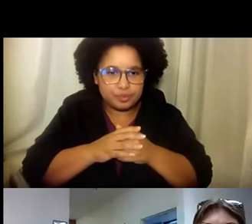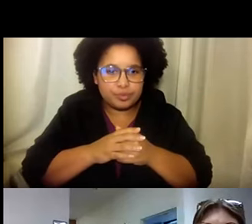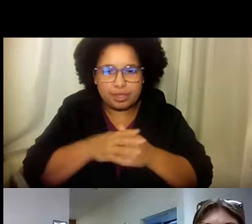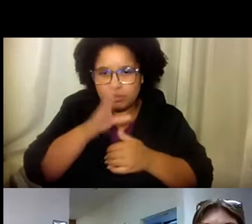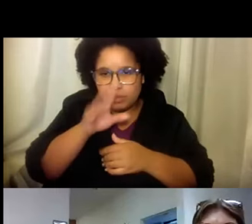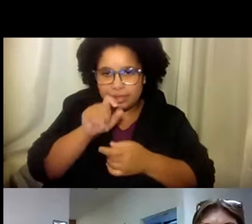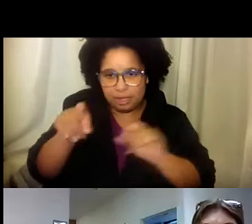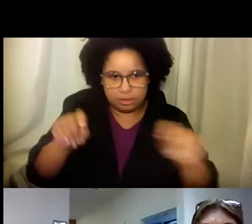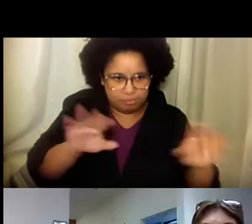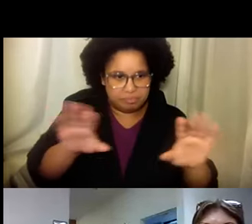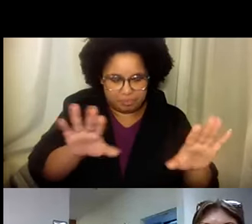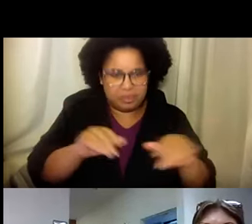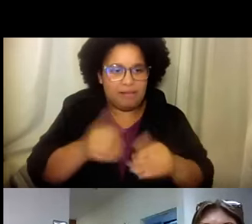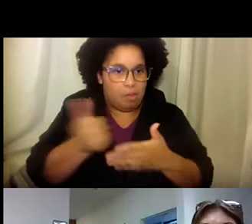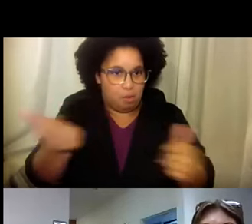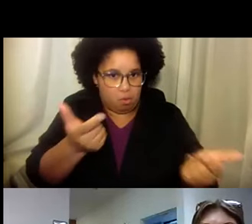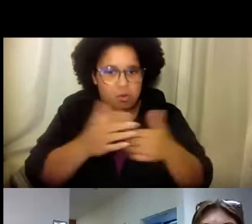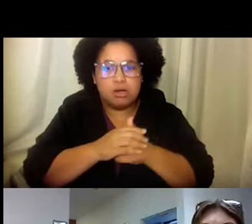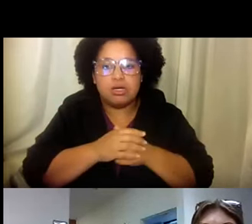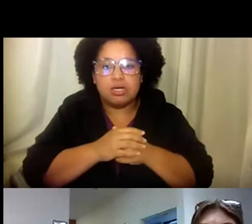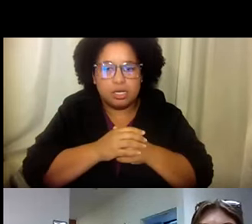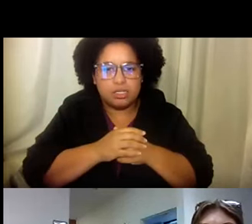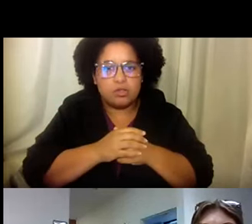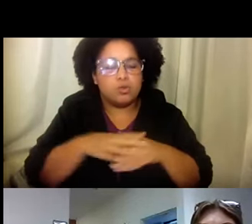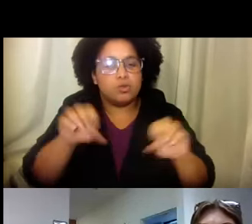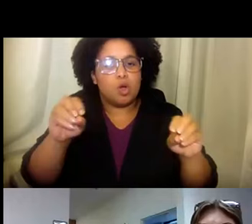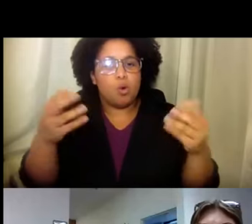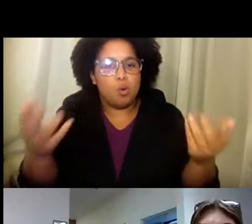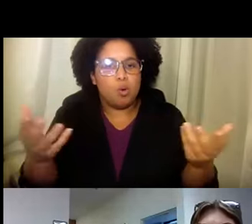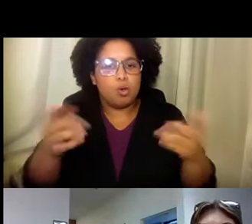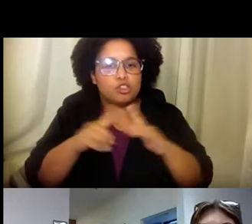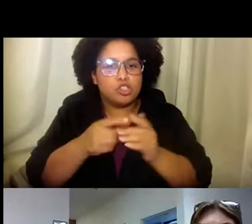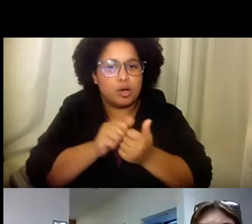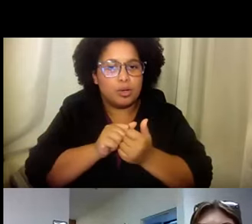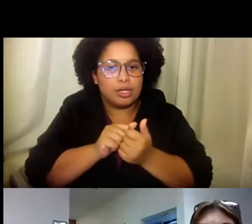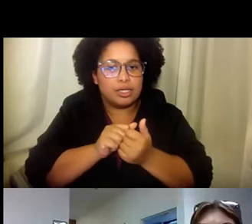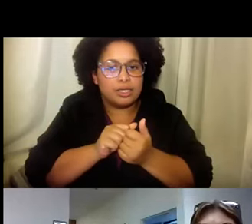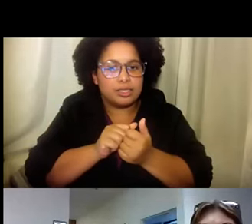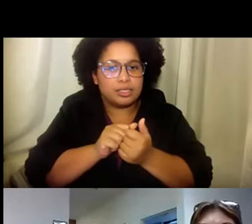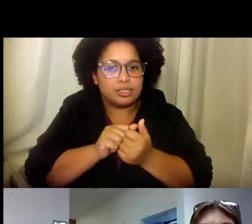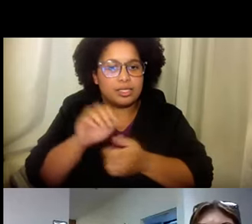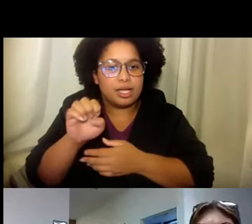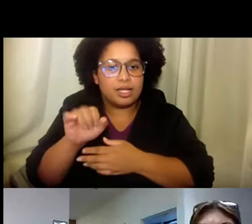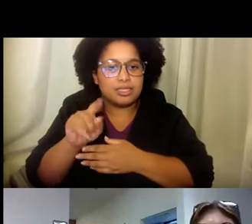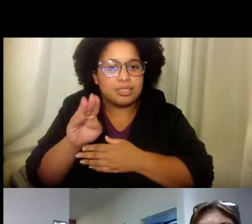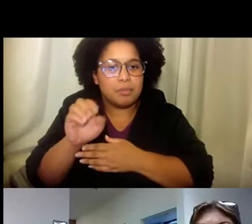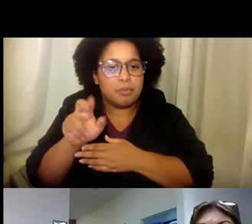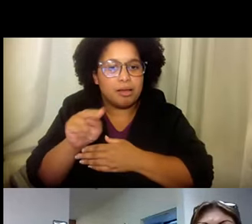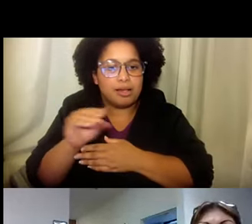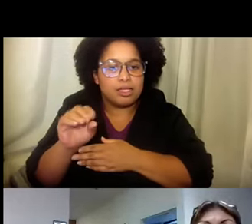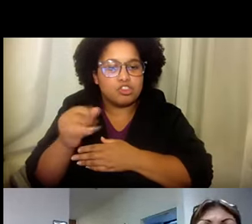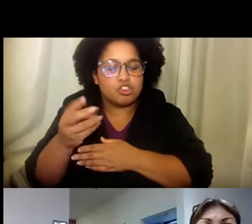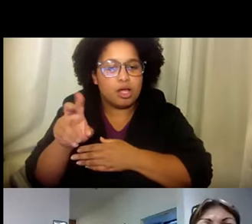aquí. Voy a hacerles preguntas directamente a cada uno, si está bien. Así que voy a empezar con Esteban y